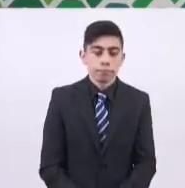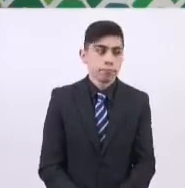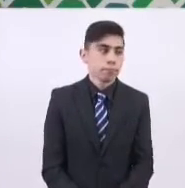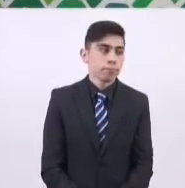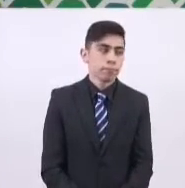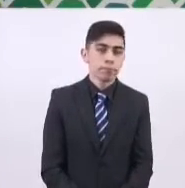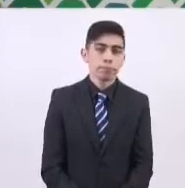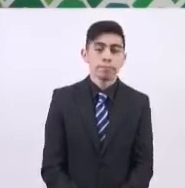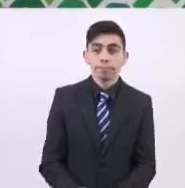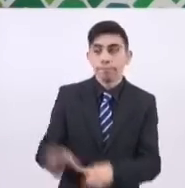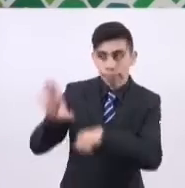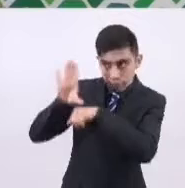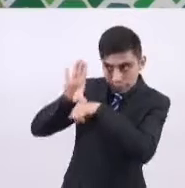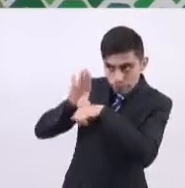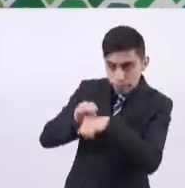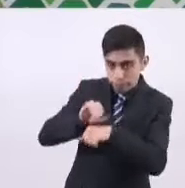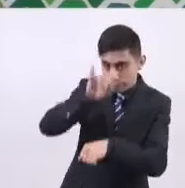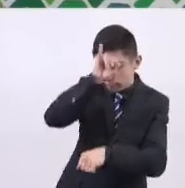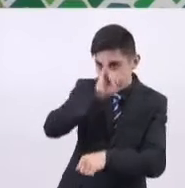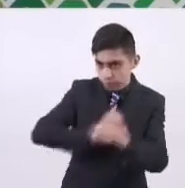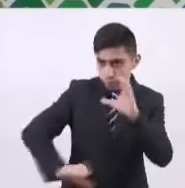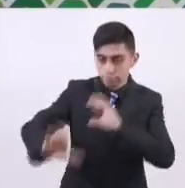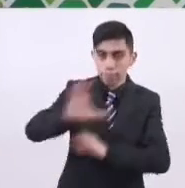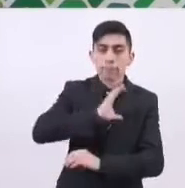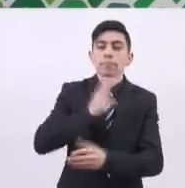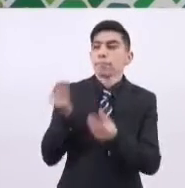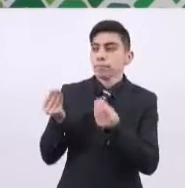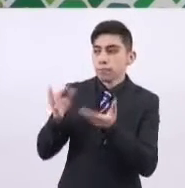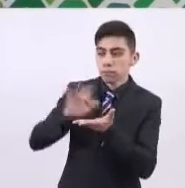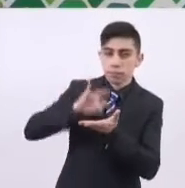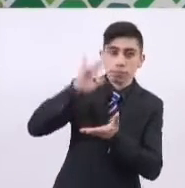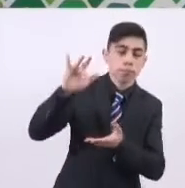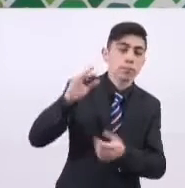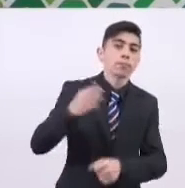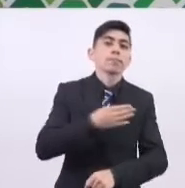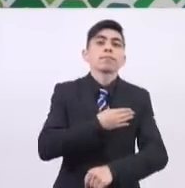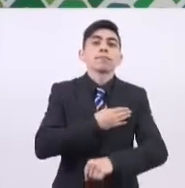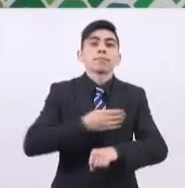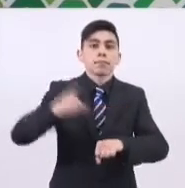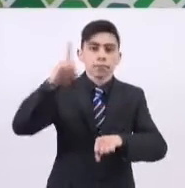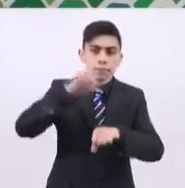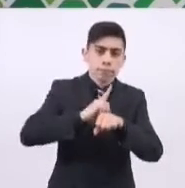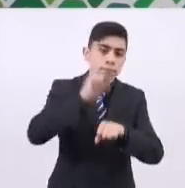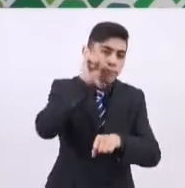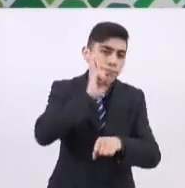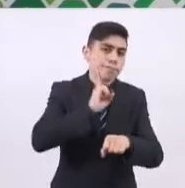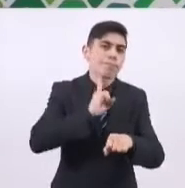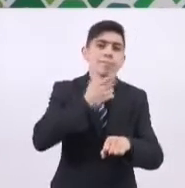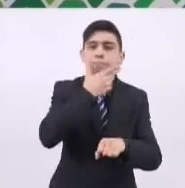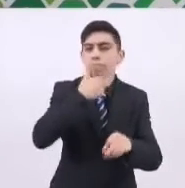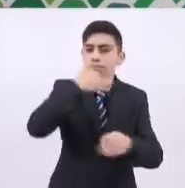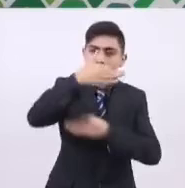Con su permiso, jefa de gobierno, muchas gracias. Buenos días a todas y todos.